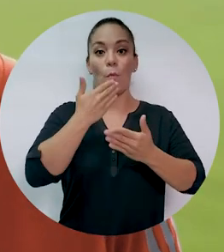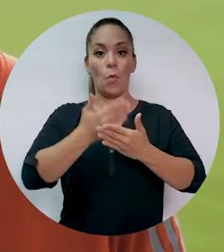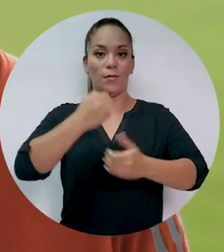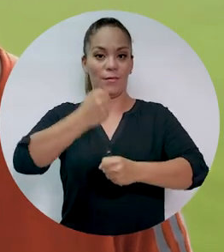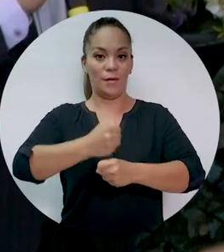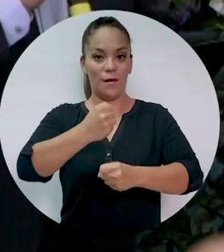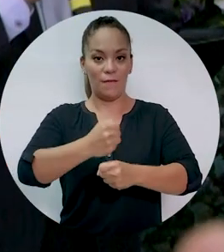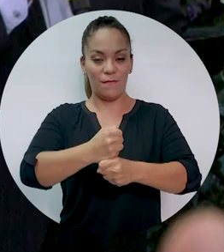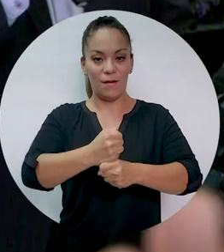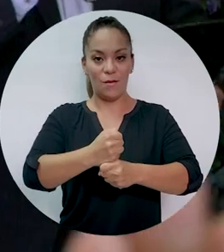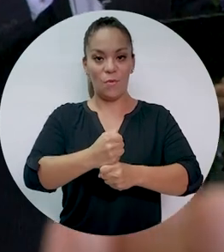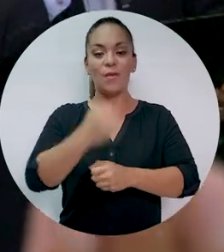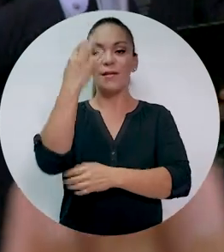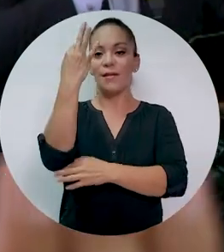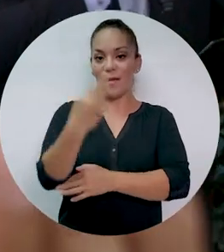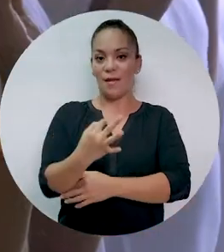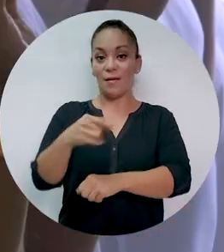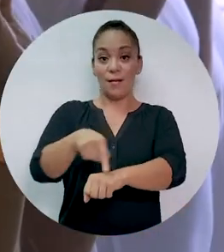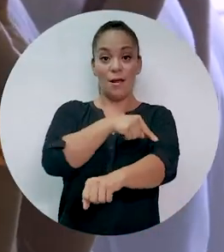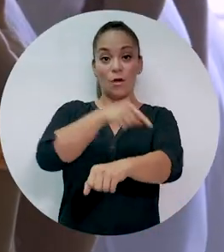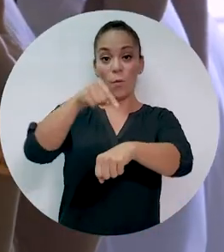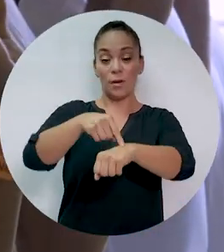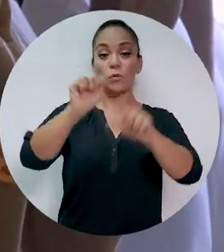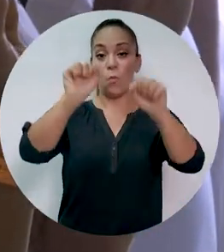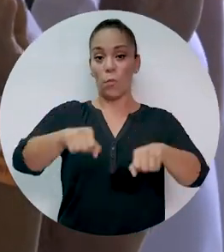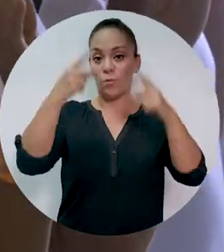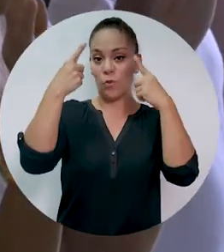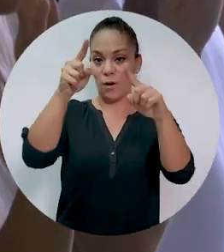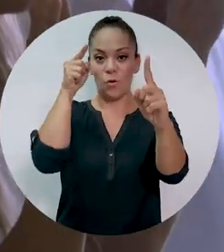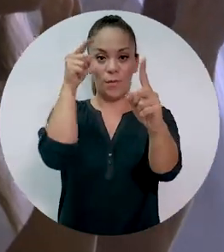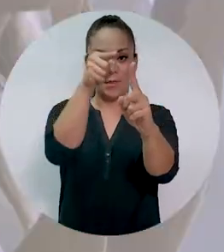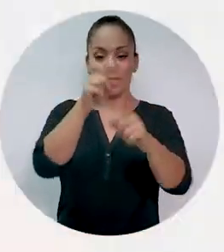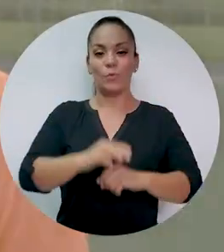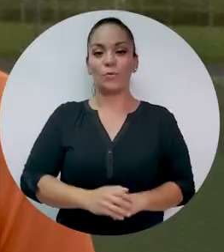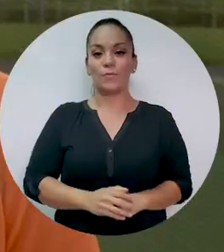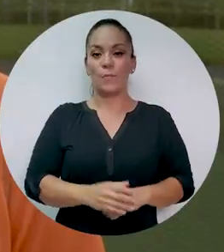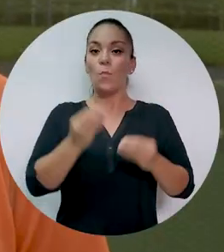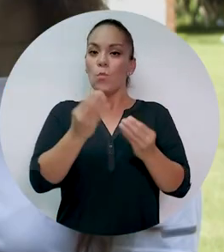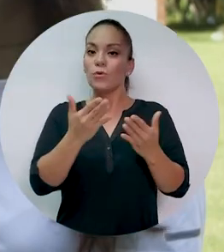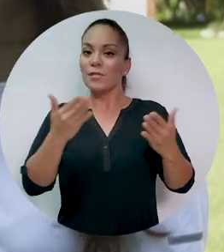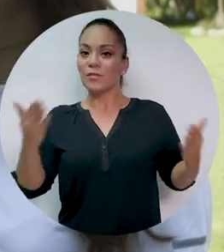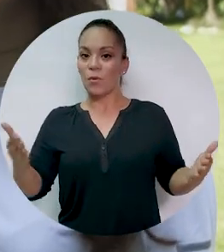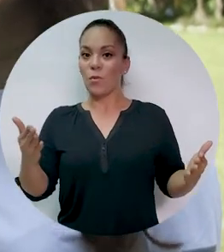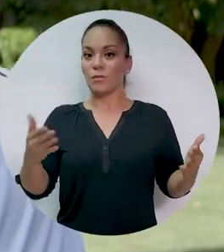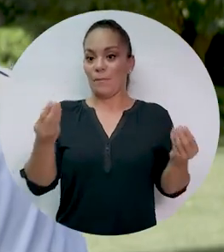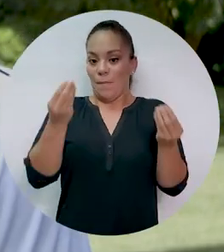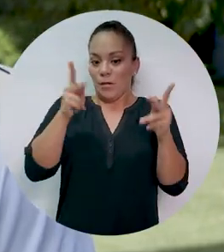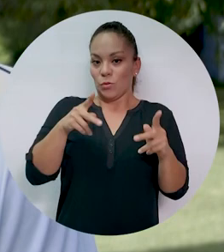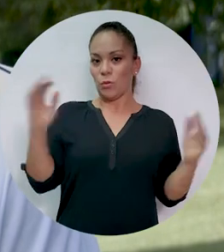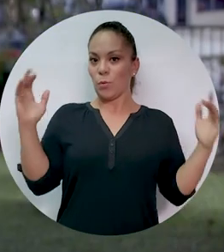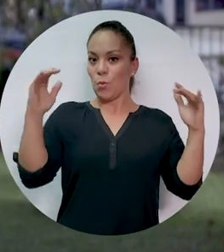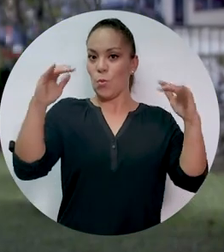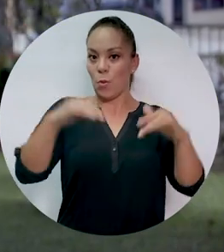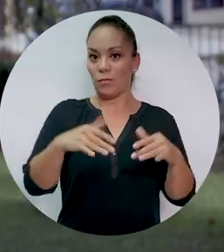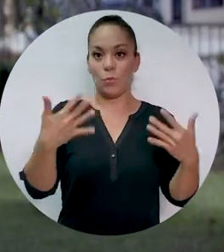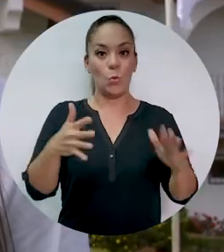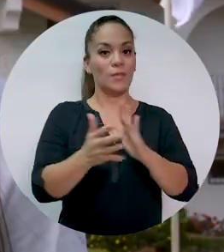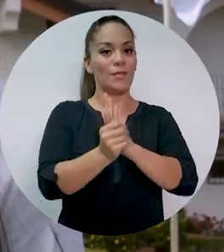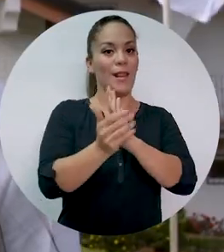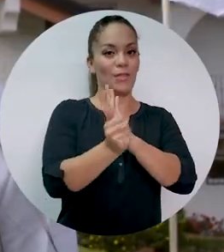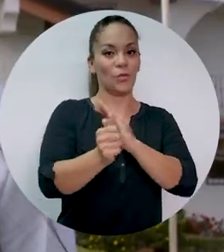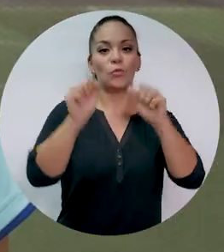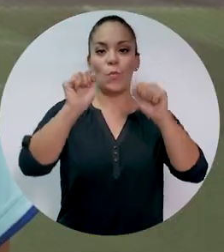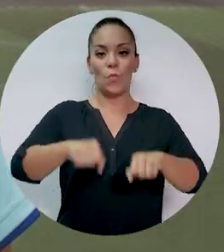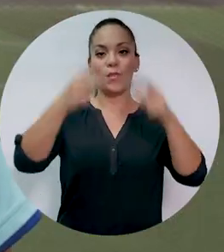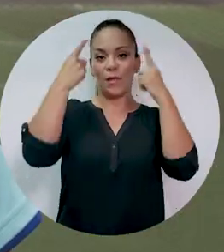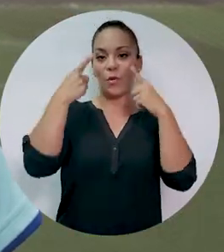buen trabajo y creer que a largo plazo podemos lograr los objetivos. Vienen un montón de chicas y chicos que son talentosos y